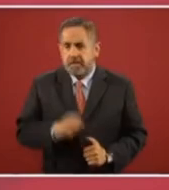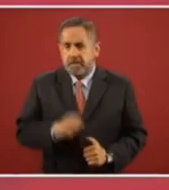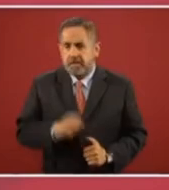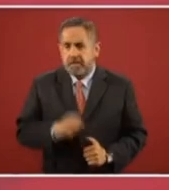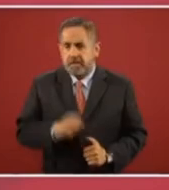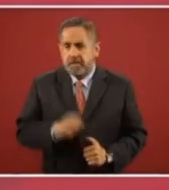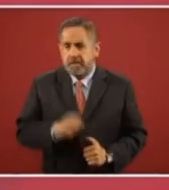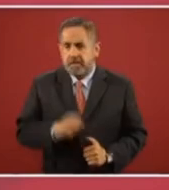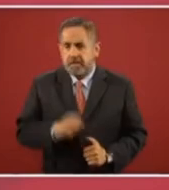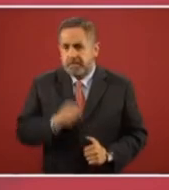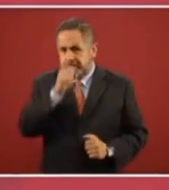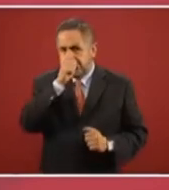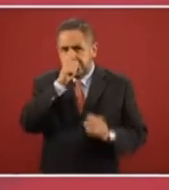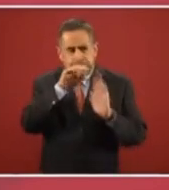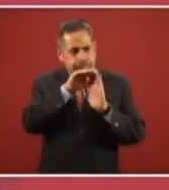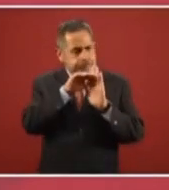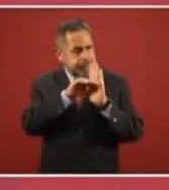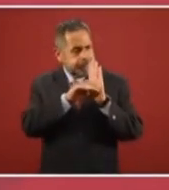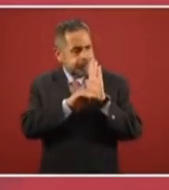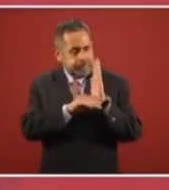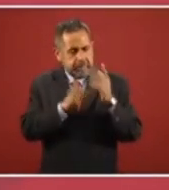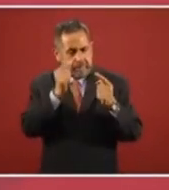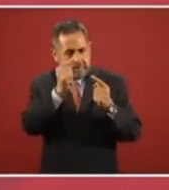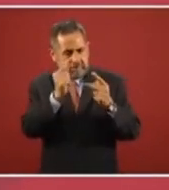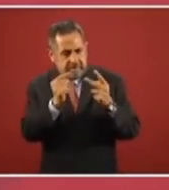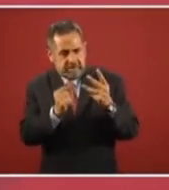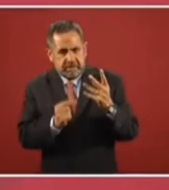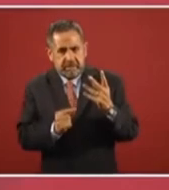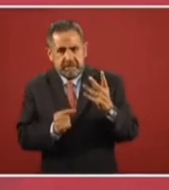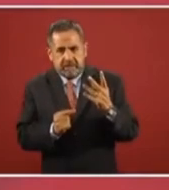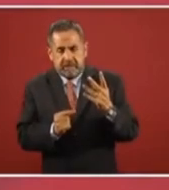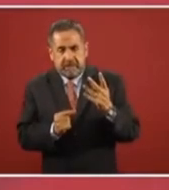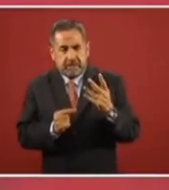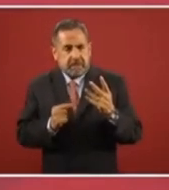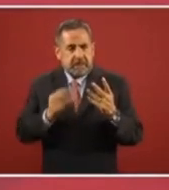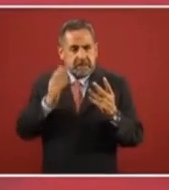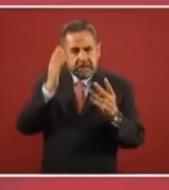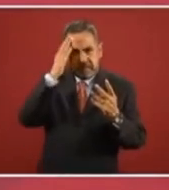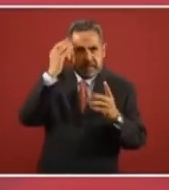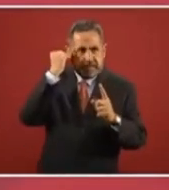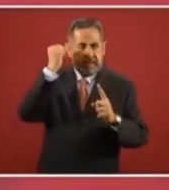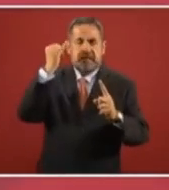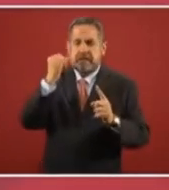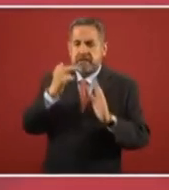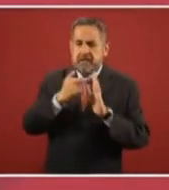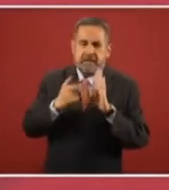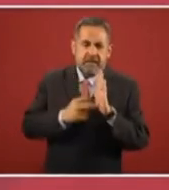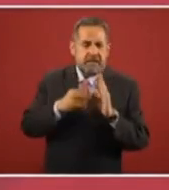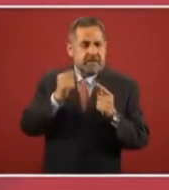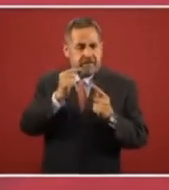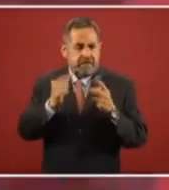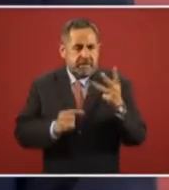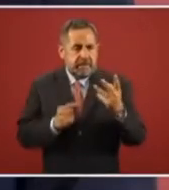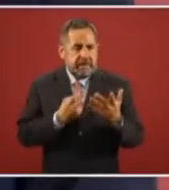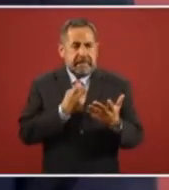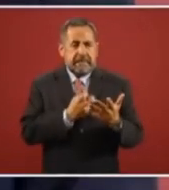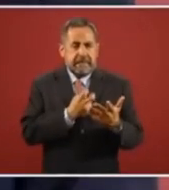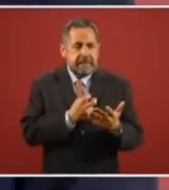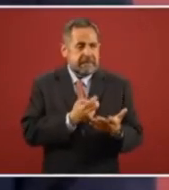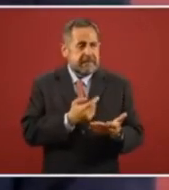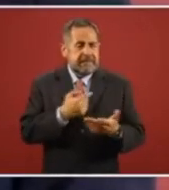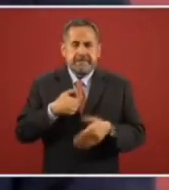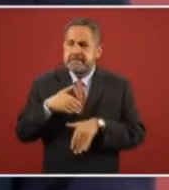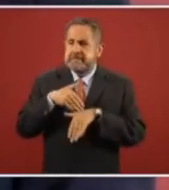...catálogo... ...de... ...principios... ...que deben guiar nuestra